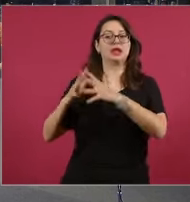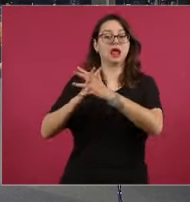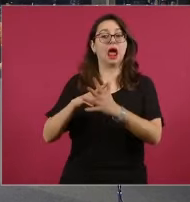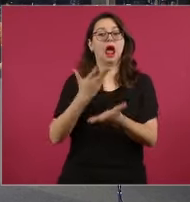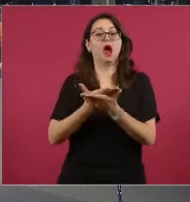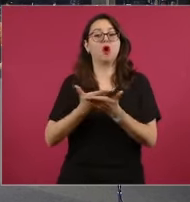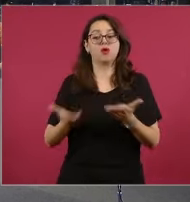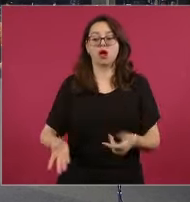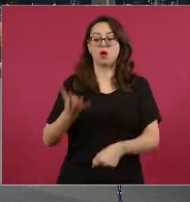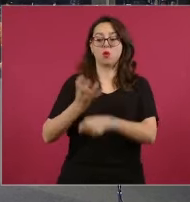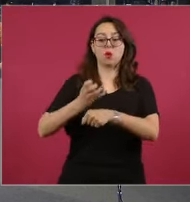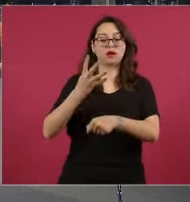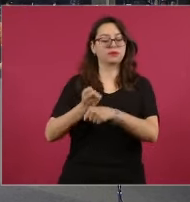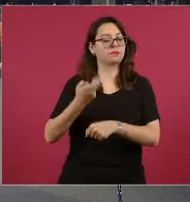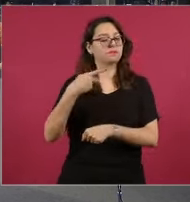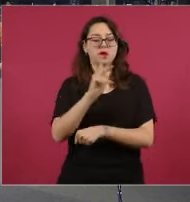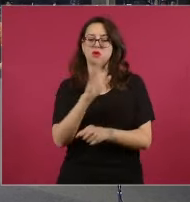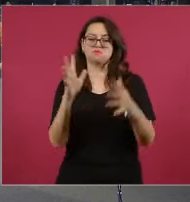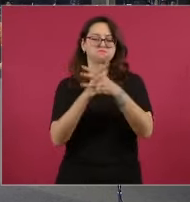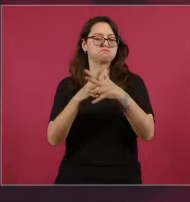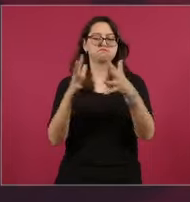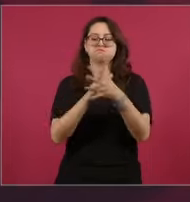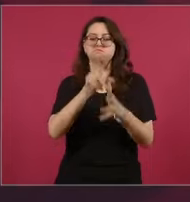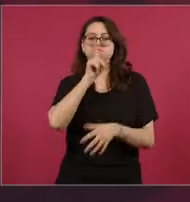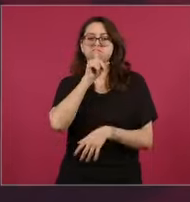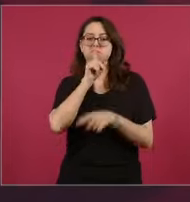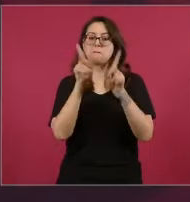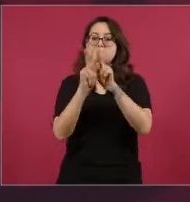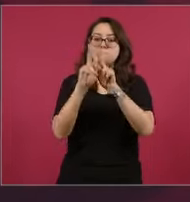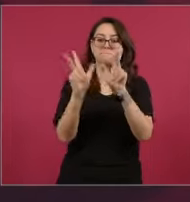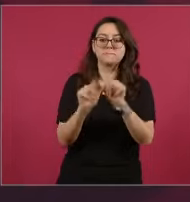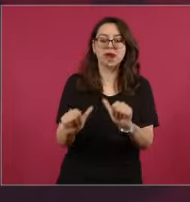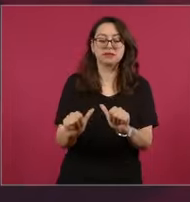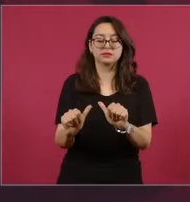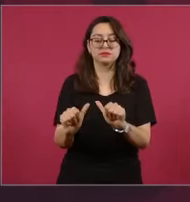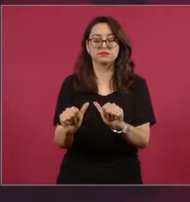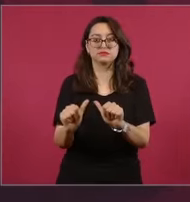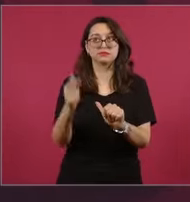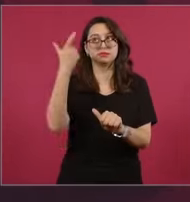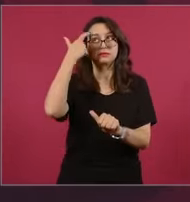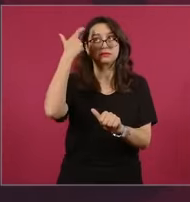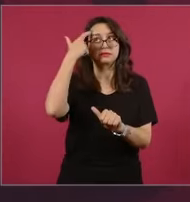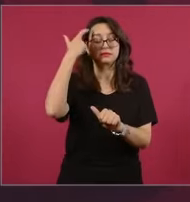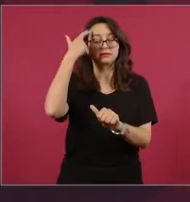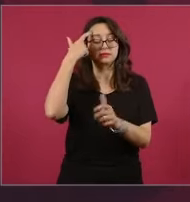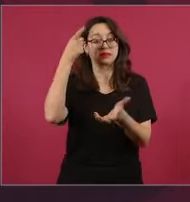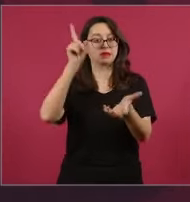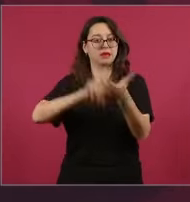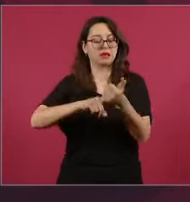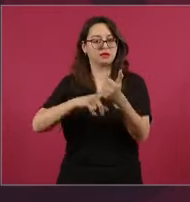Es que tenían secuestrado al gobierno,